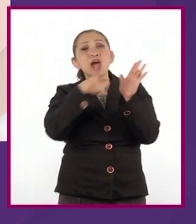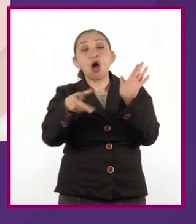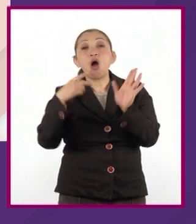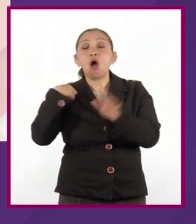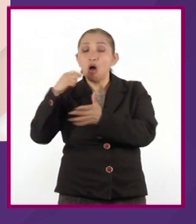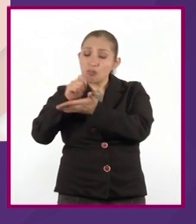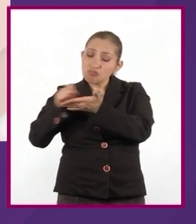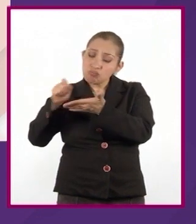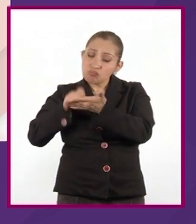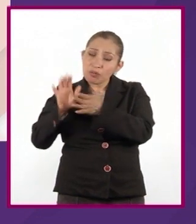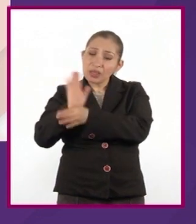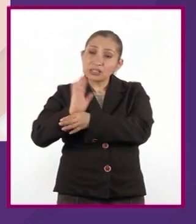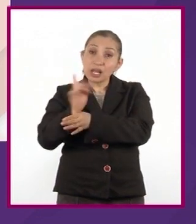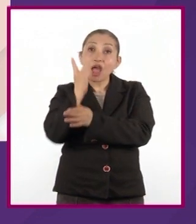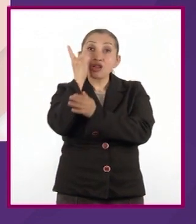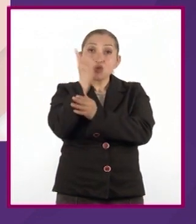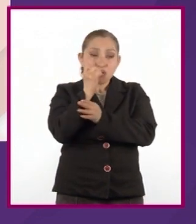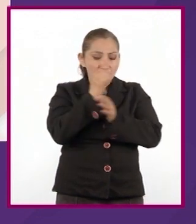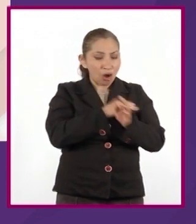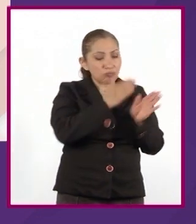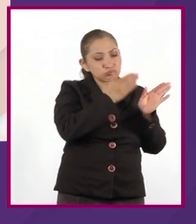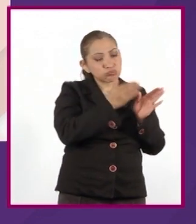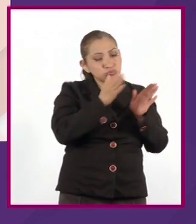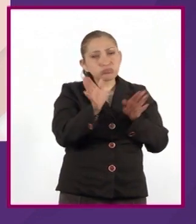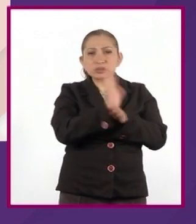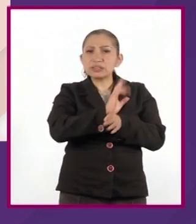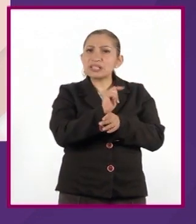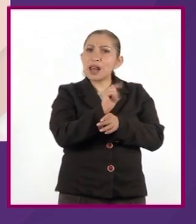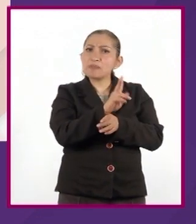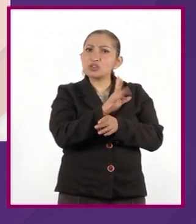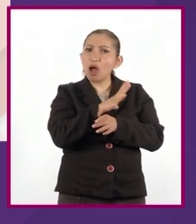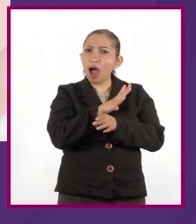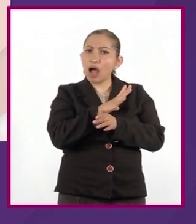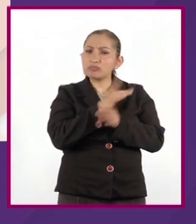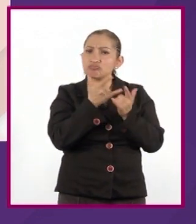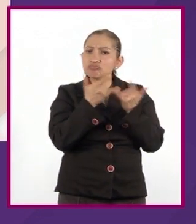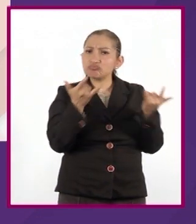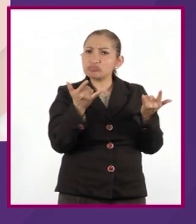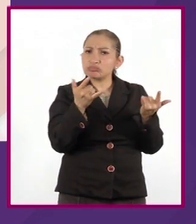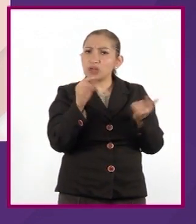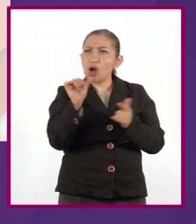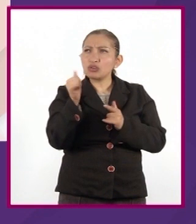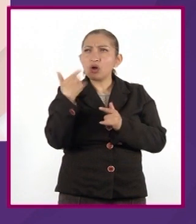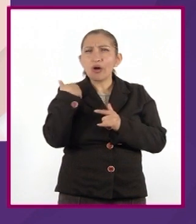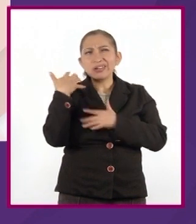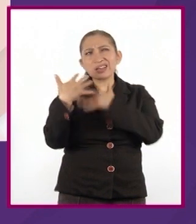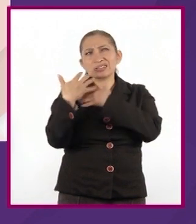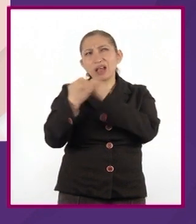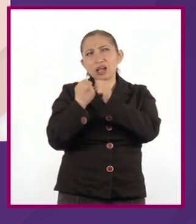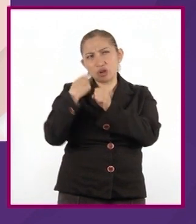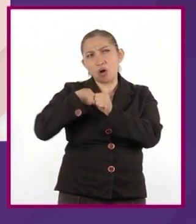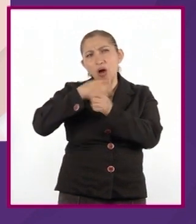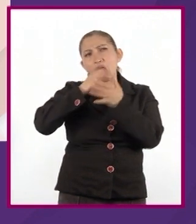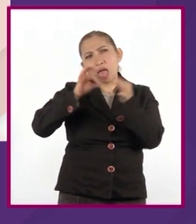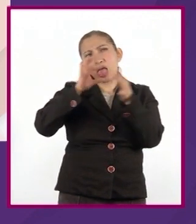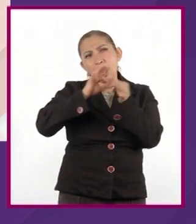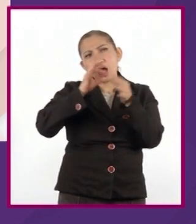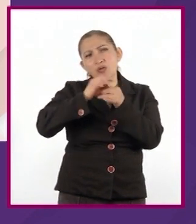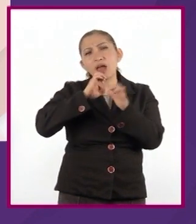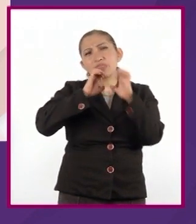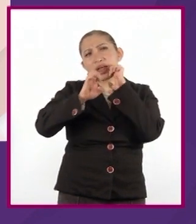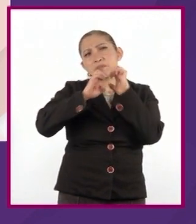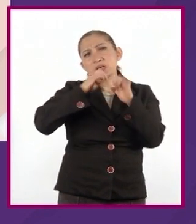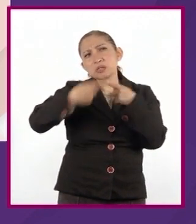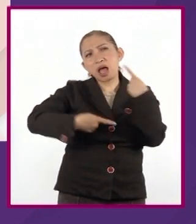cine y uno fue un serial de televisión. Otro lo conté hace 15 años en una entrevista grabada